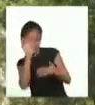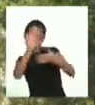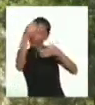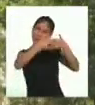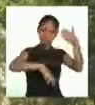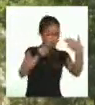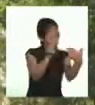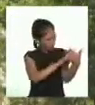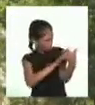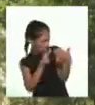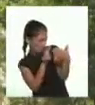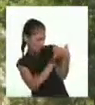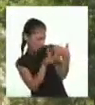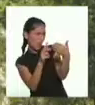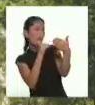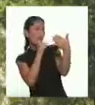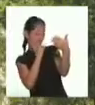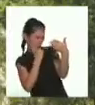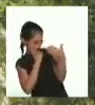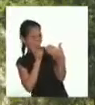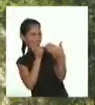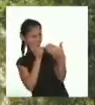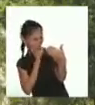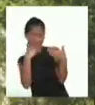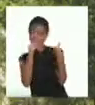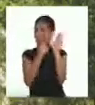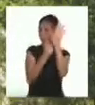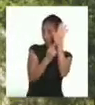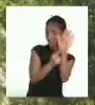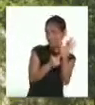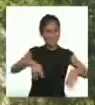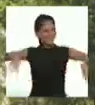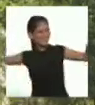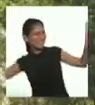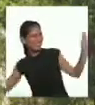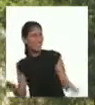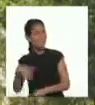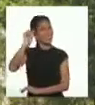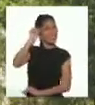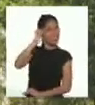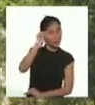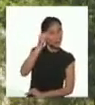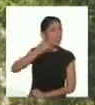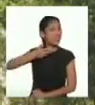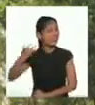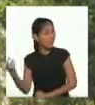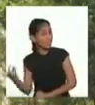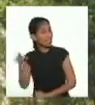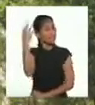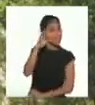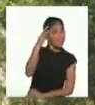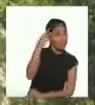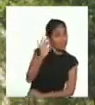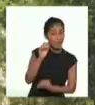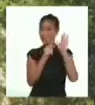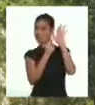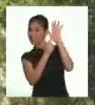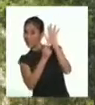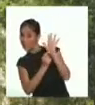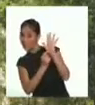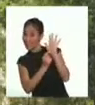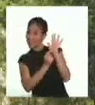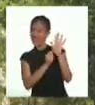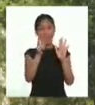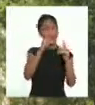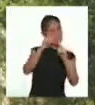Revisa tu texto y corteja con los criterios que acabamos de presentar. Y recuerda, siempre darle